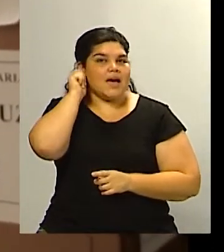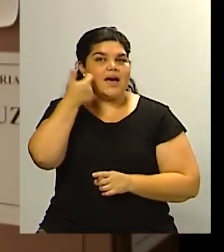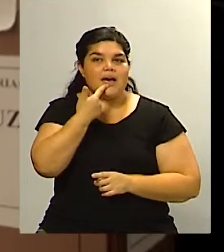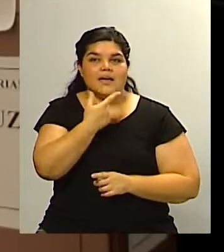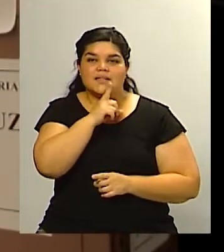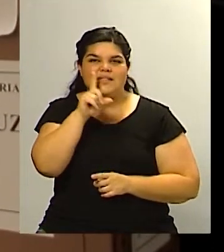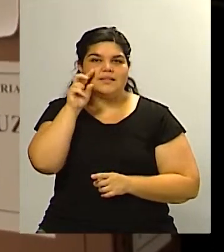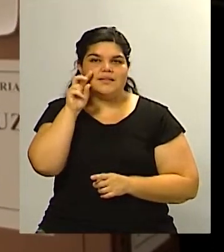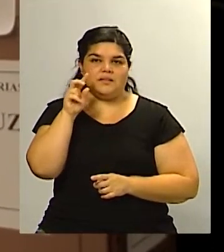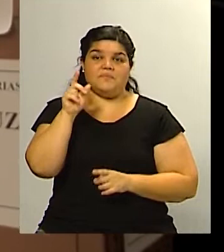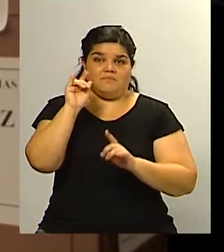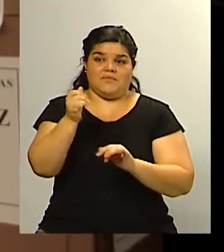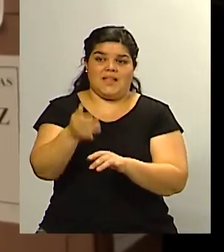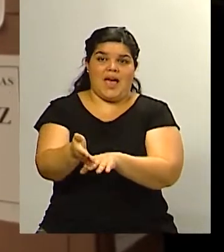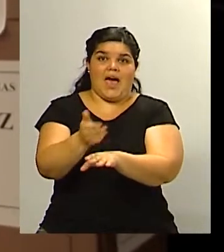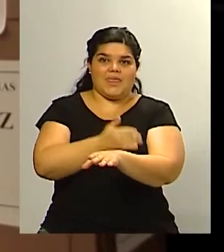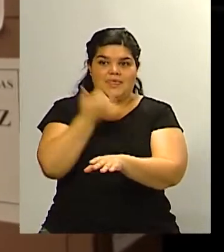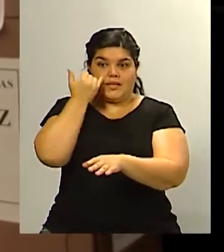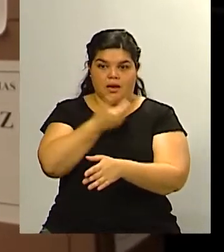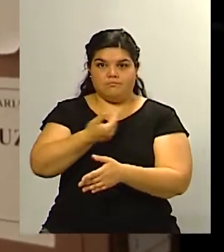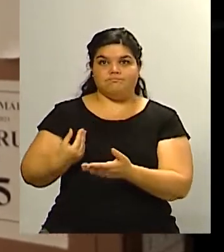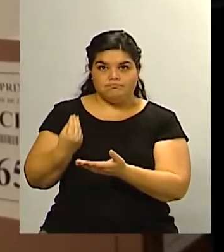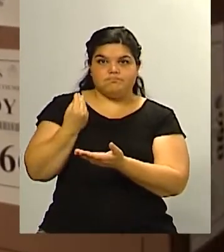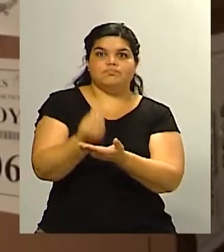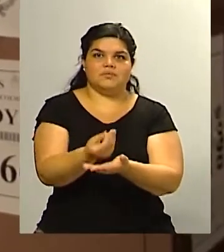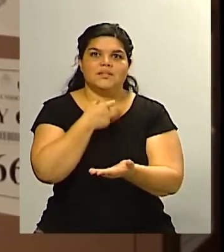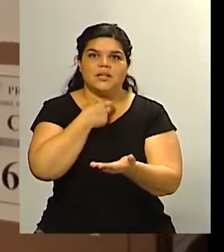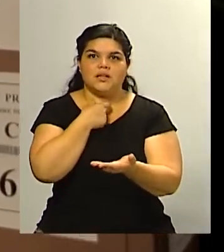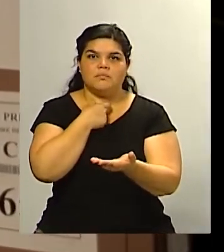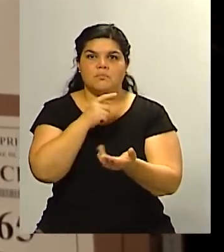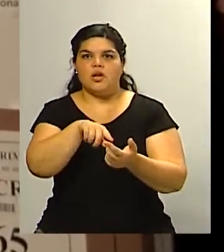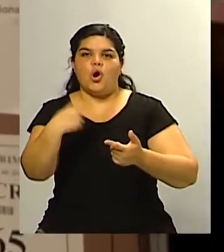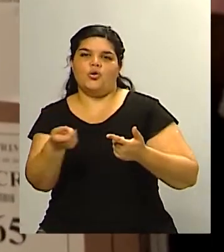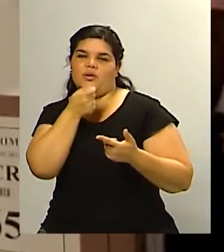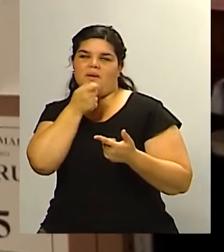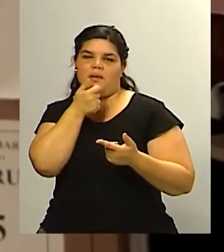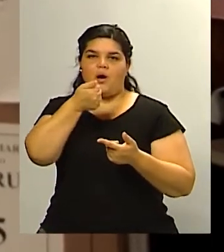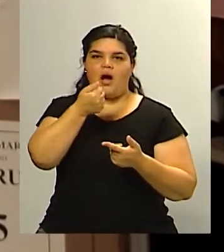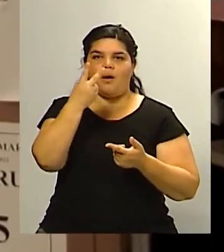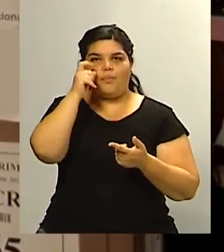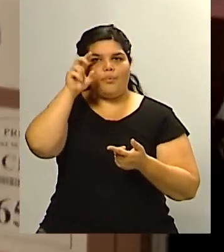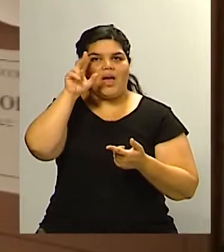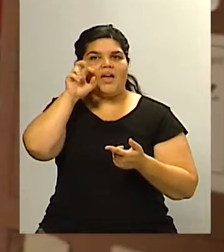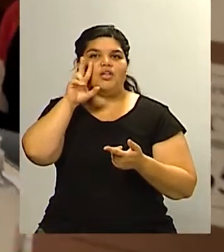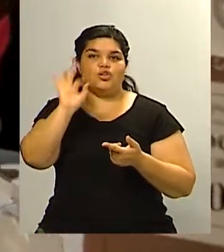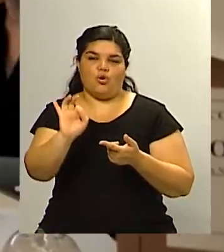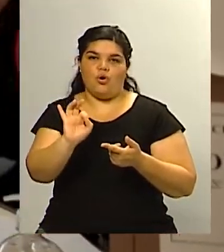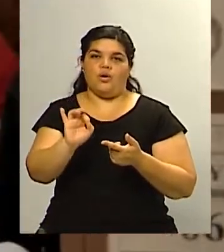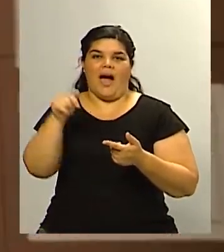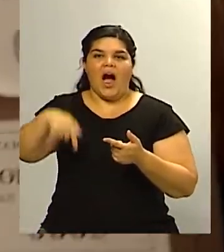pero después vemos muy por detrás a Martín Aveiro el actual intendente de Tunuyán